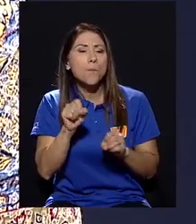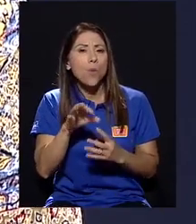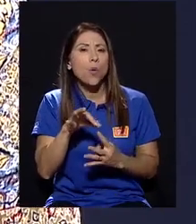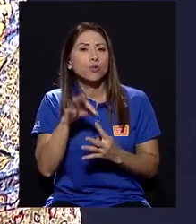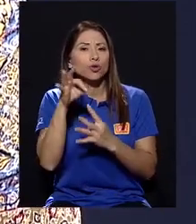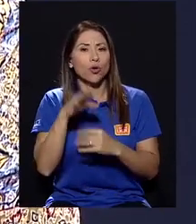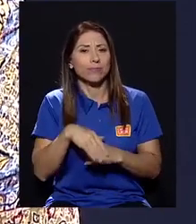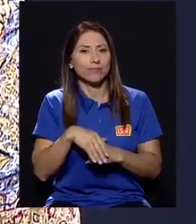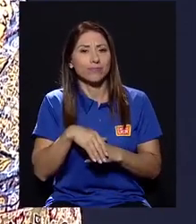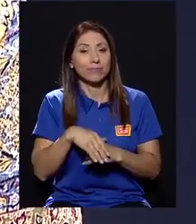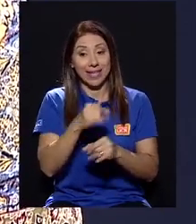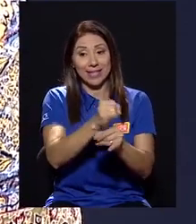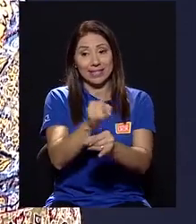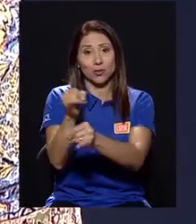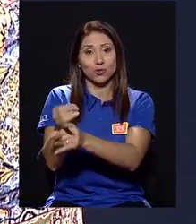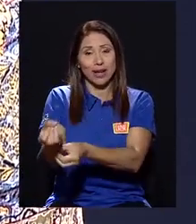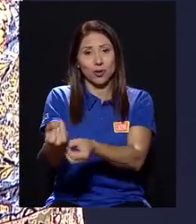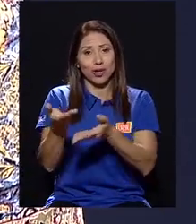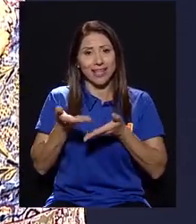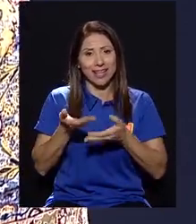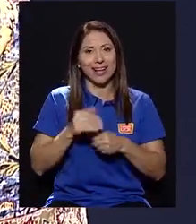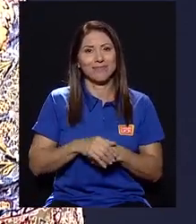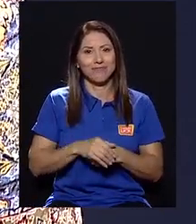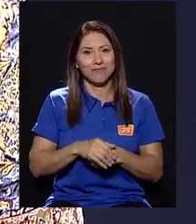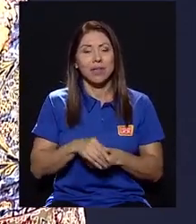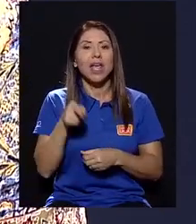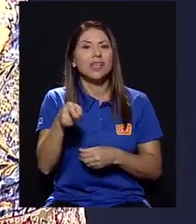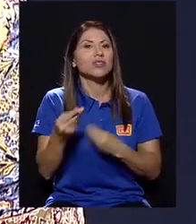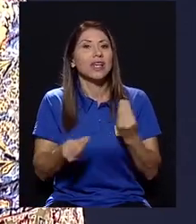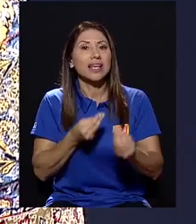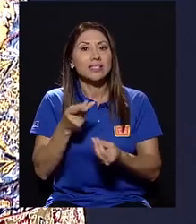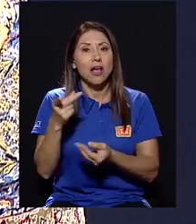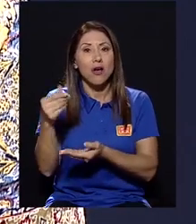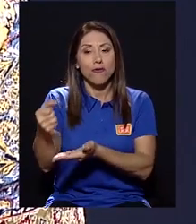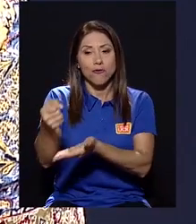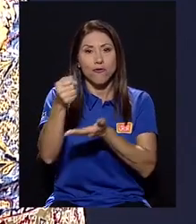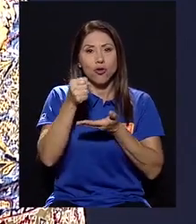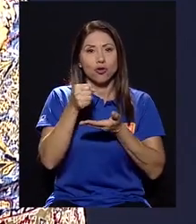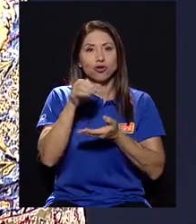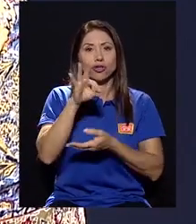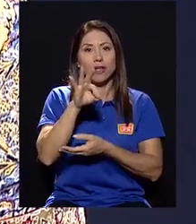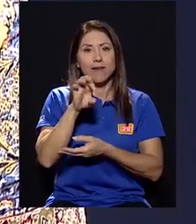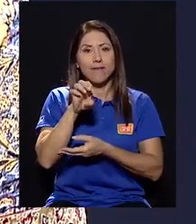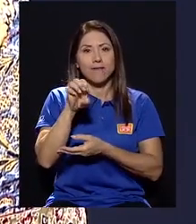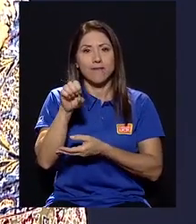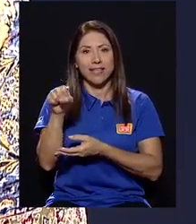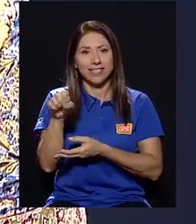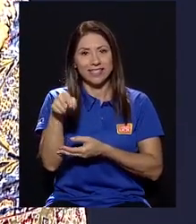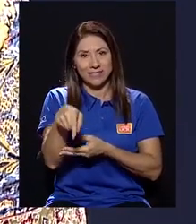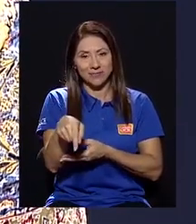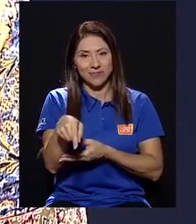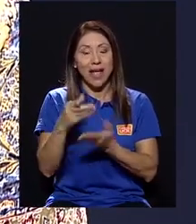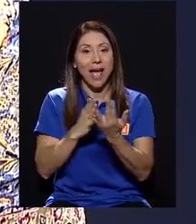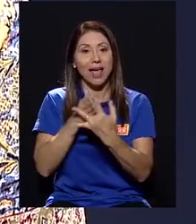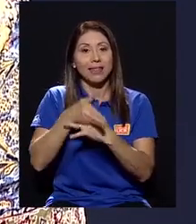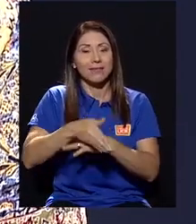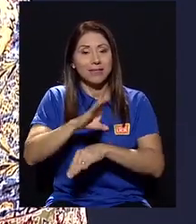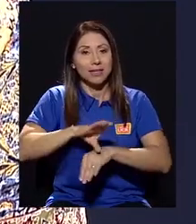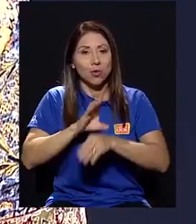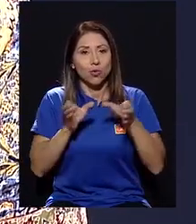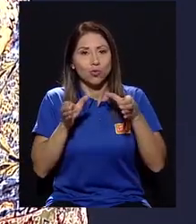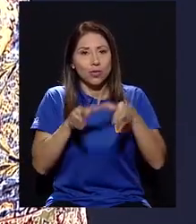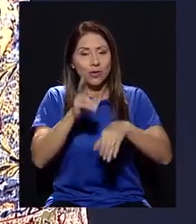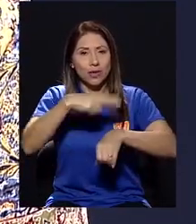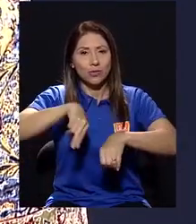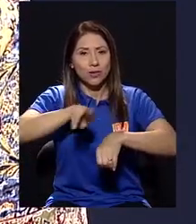institucionalidad nos la diera. Y este fue los fondos FES, que se le llaman. Y a través del Consejo Nacional